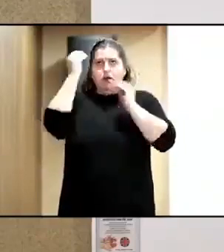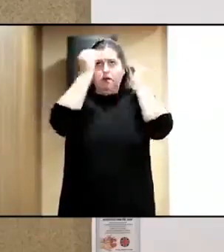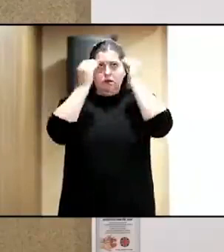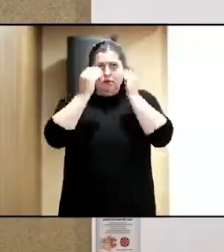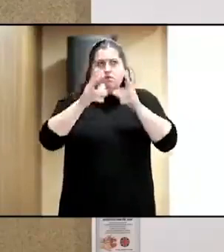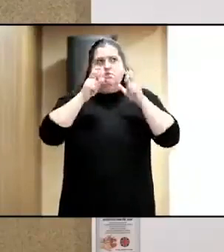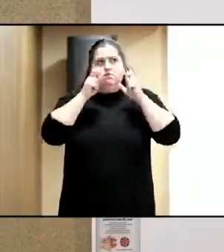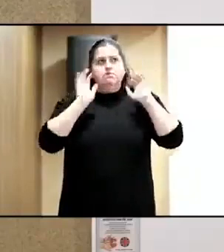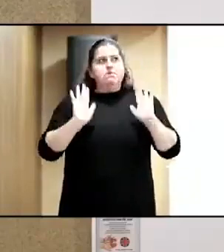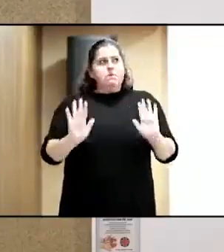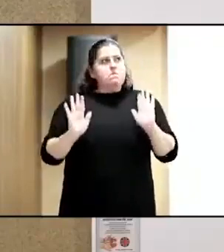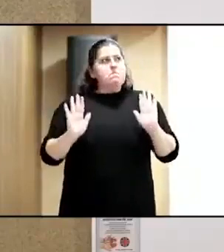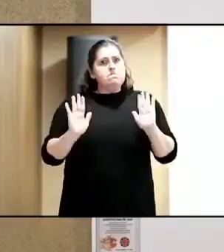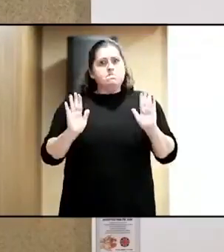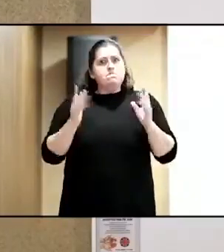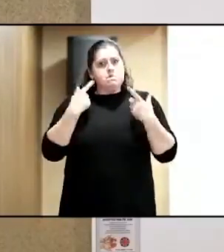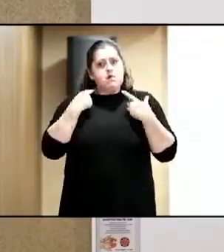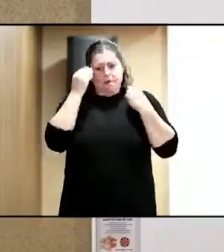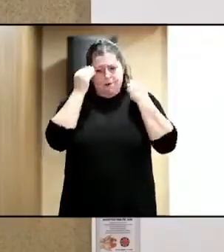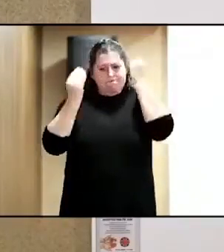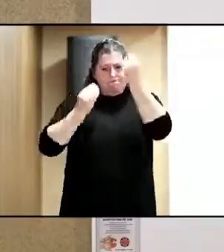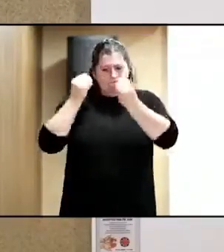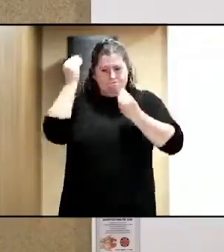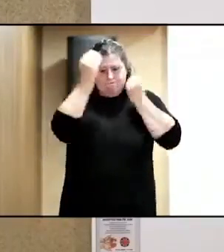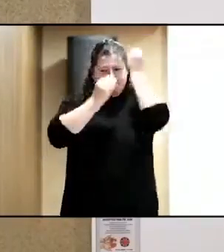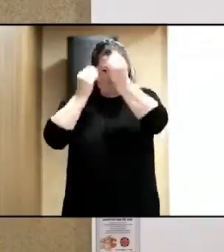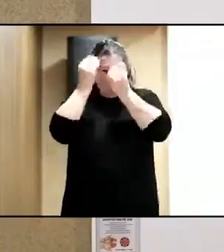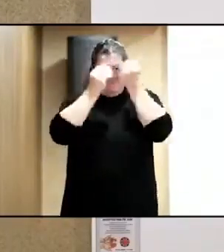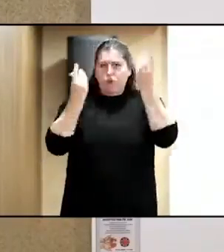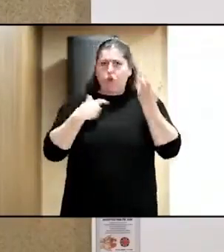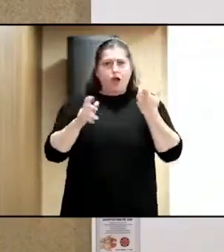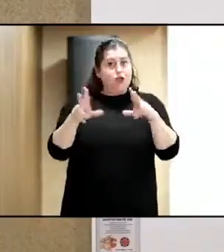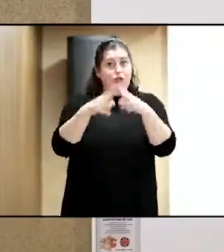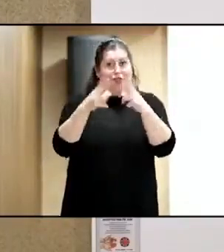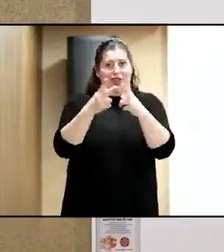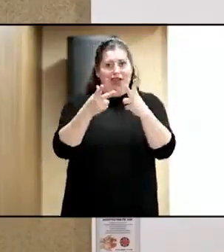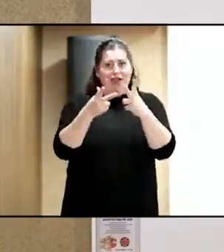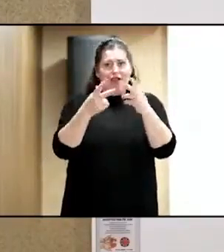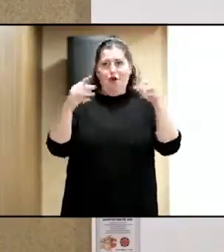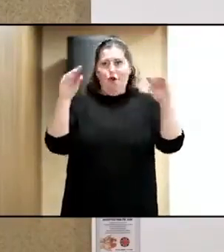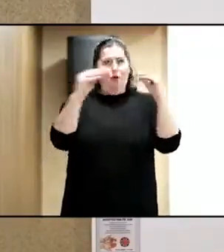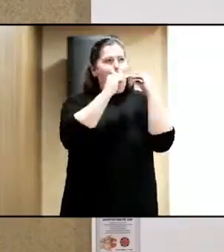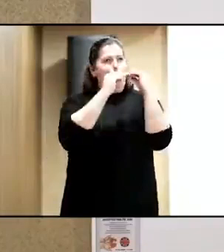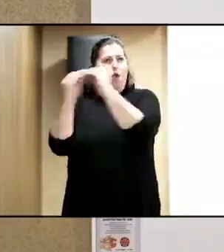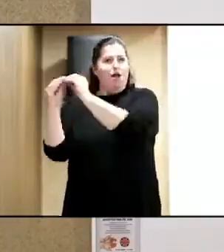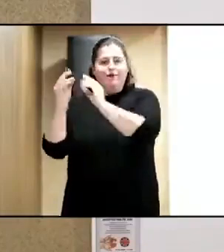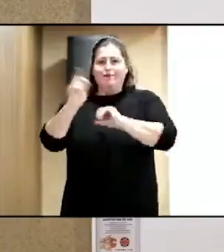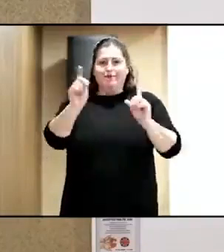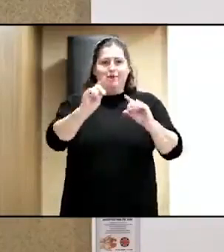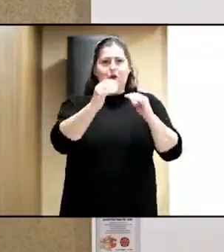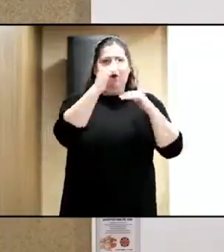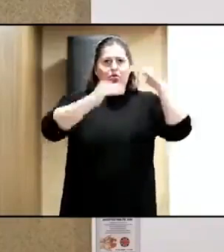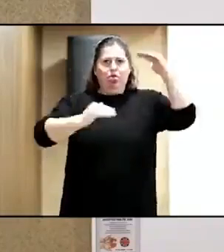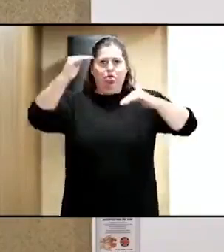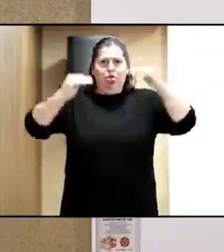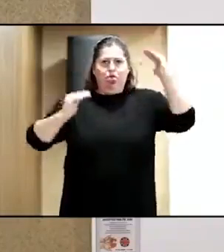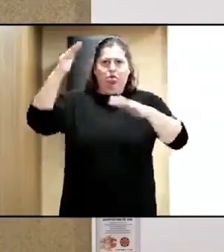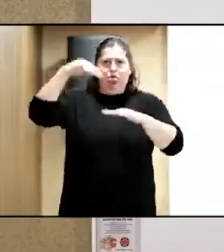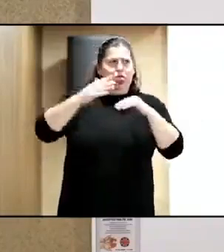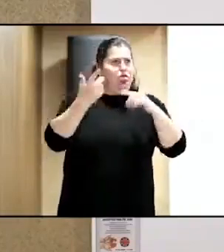pensar, respirar y ver que la sociedad es diversa y que a lo mejor no estamos llegando a todas ellas.